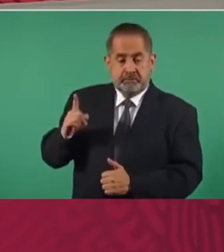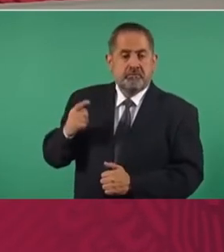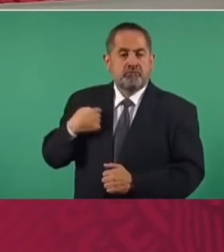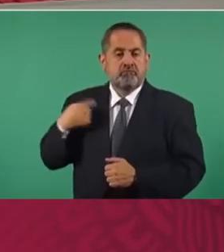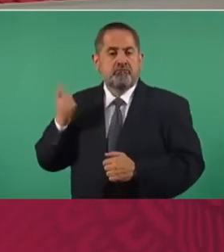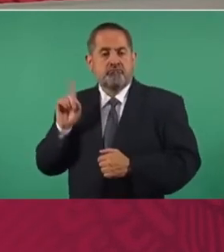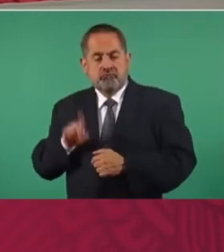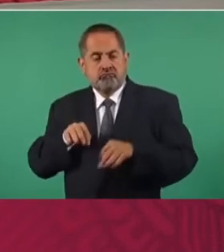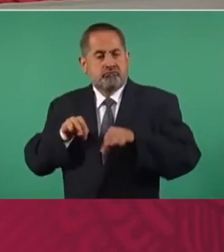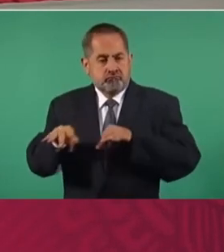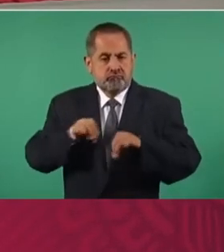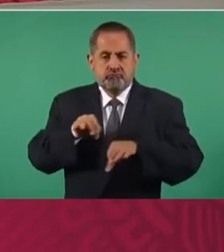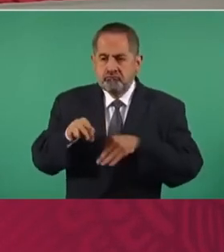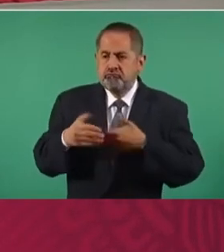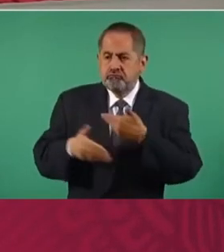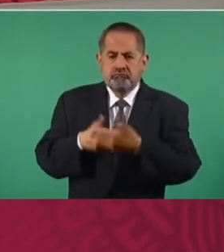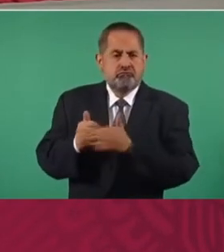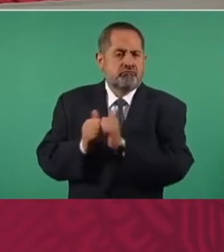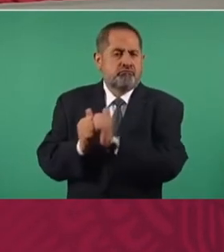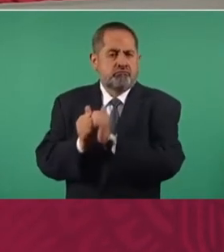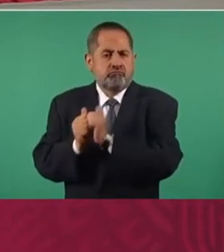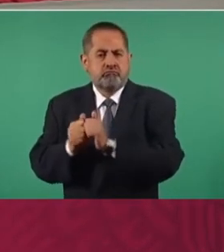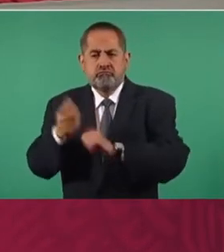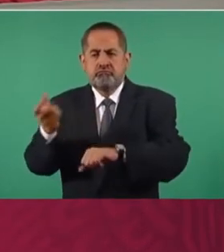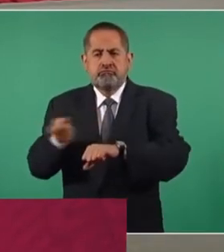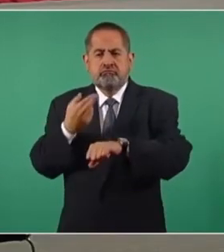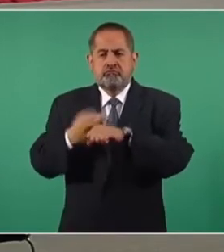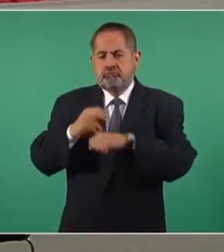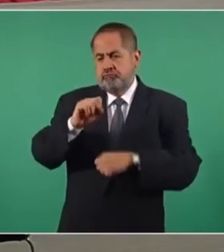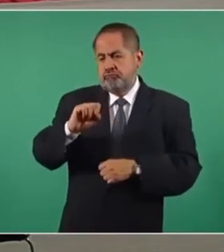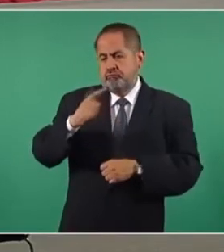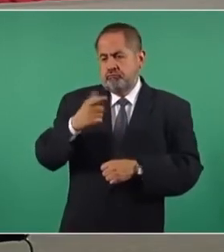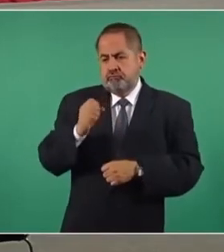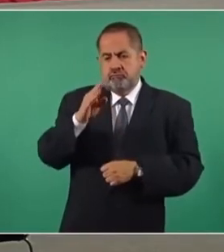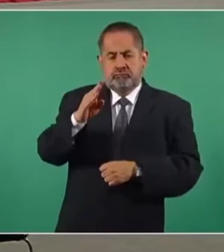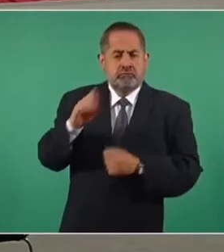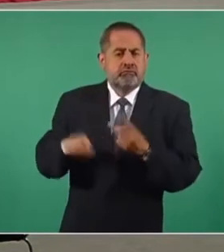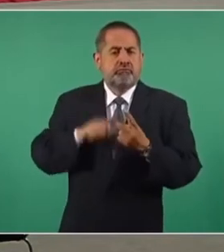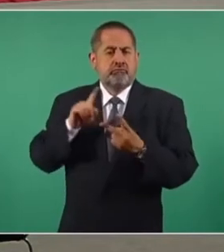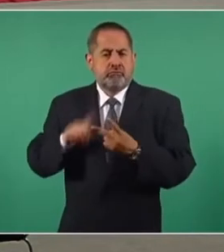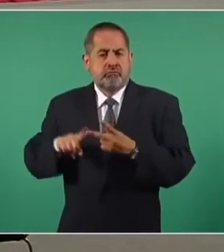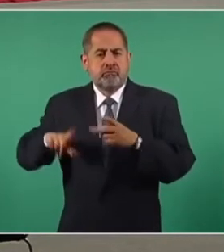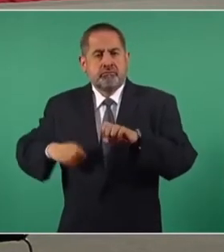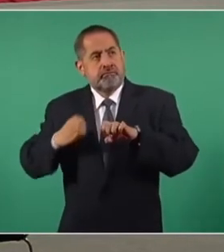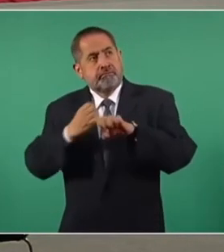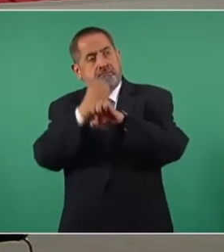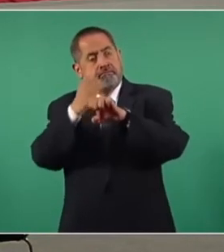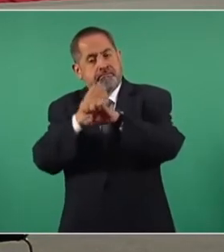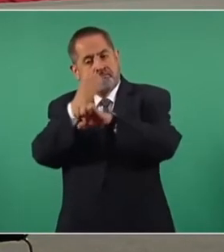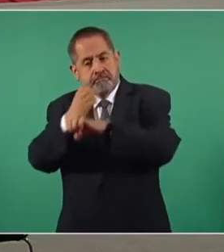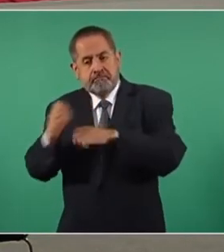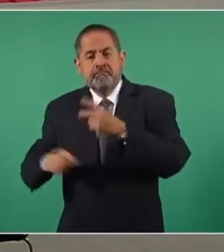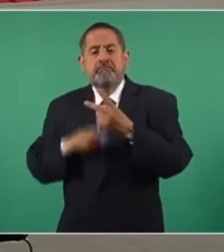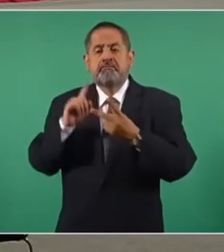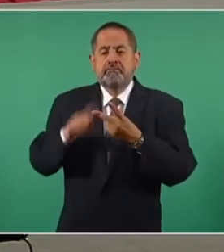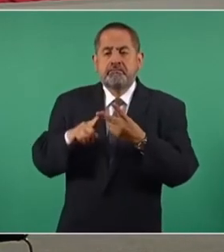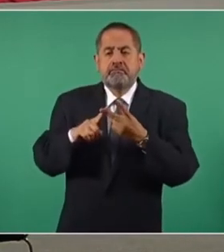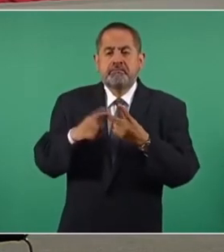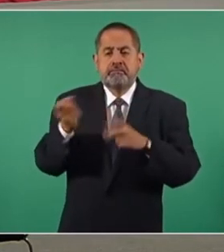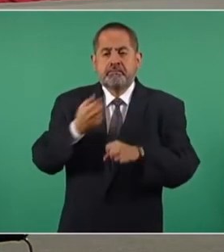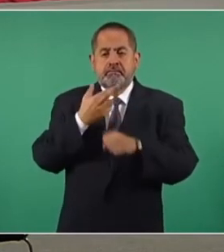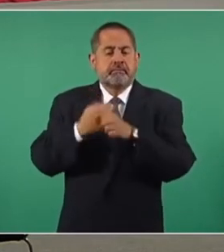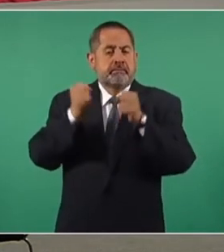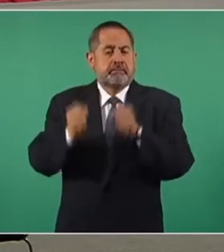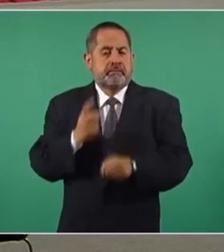venido trabajando de manera coordinada la Secretaría de Gobernación, los gobiernos estatales y la Secretaría de Seguridad y